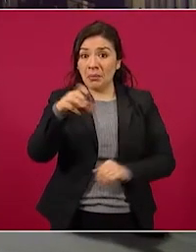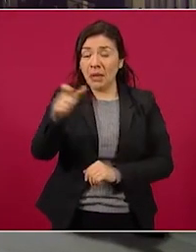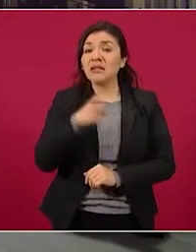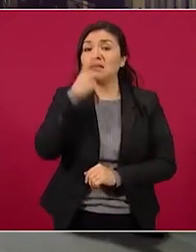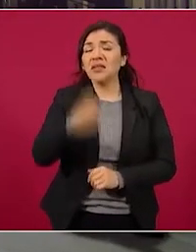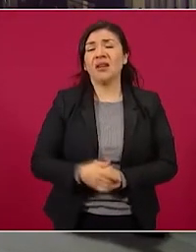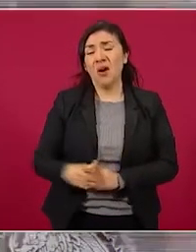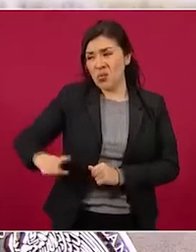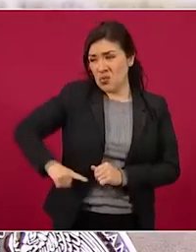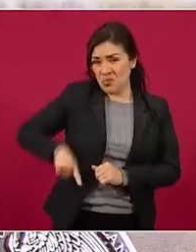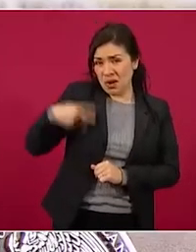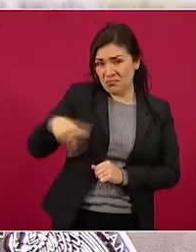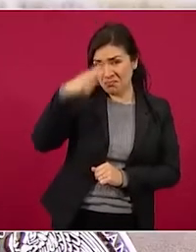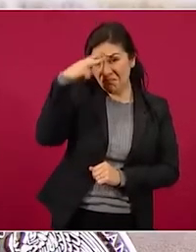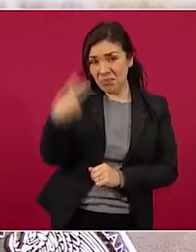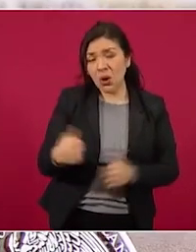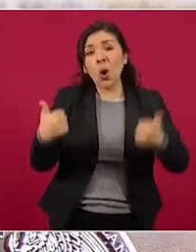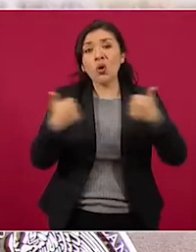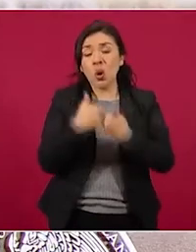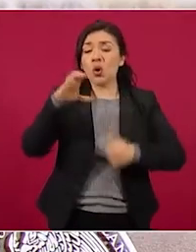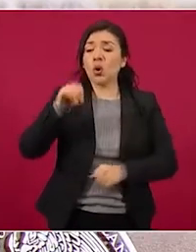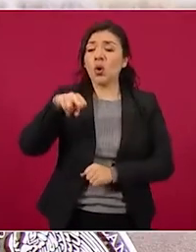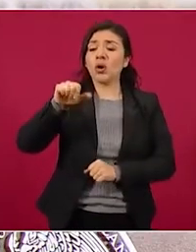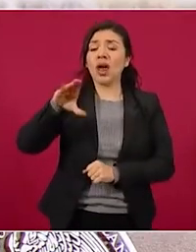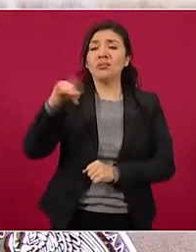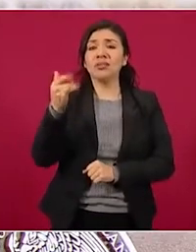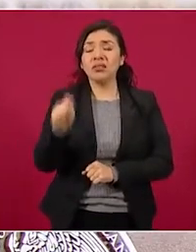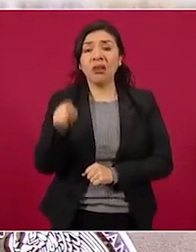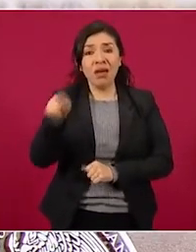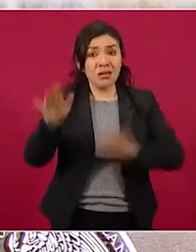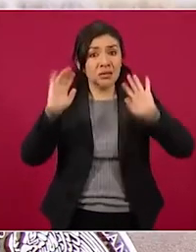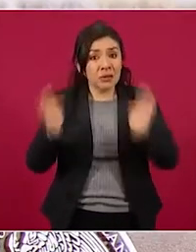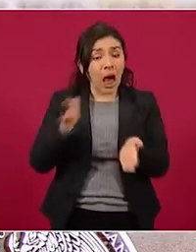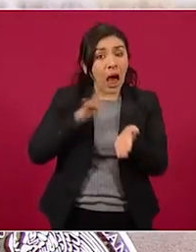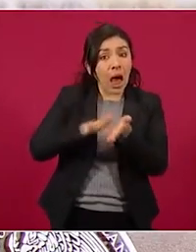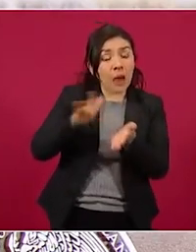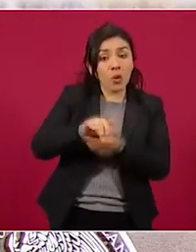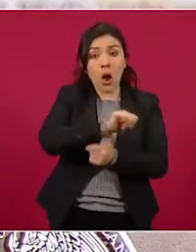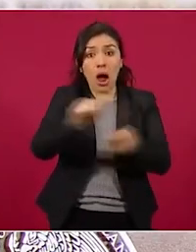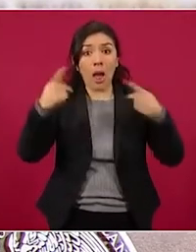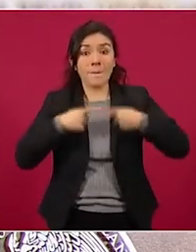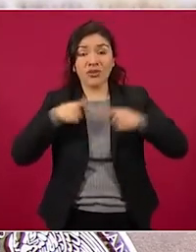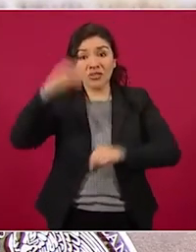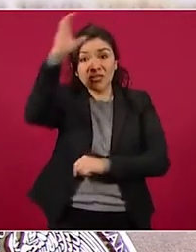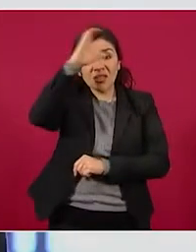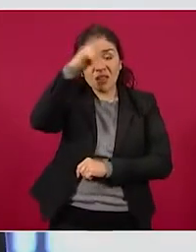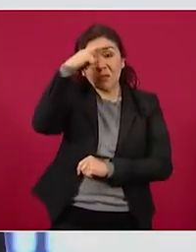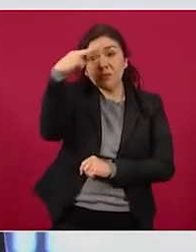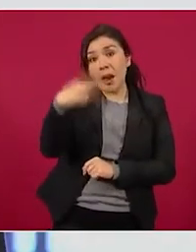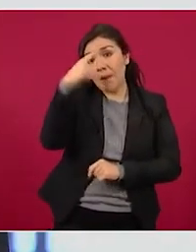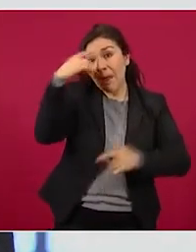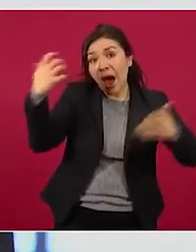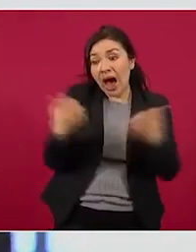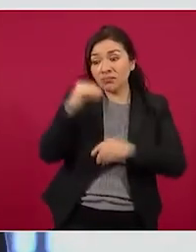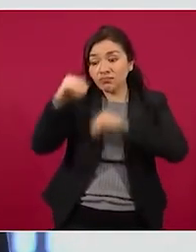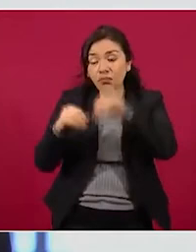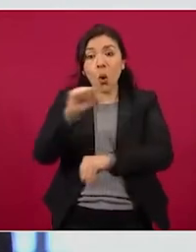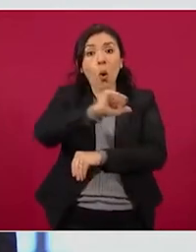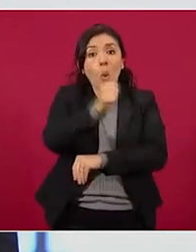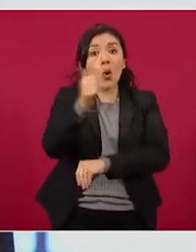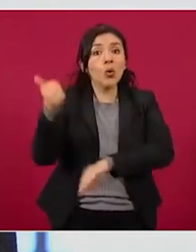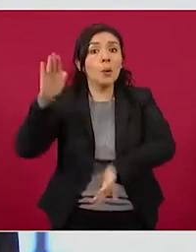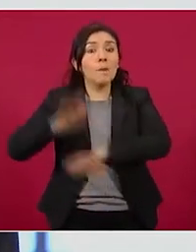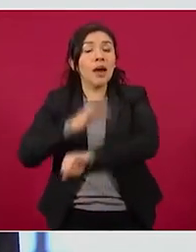que el gobierno de México, a través de CONACYT, no ha apoyado a los científicos mexicanos para desarrollar otras